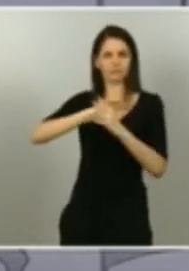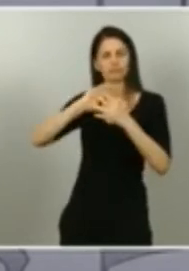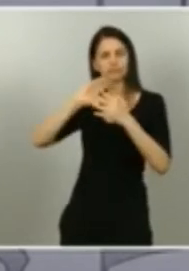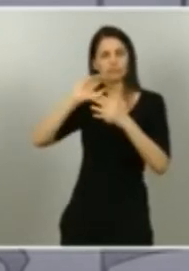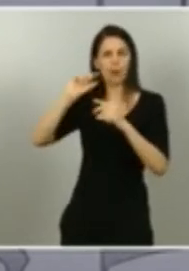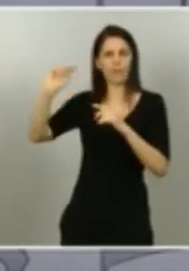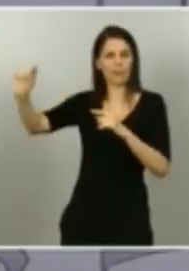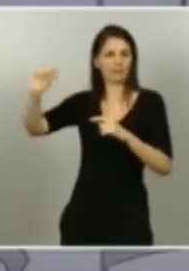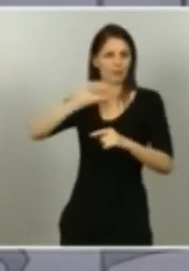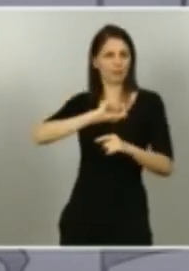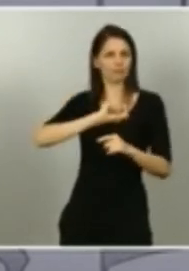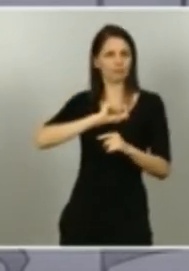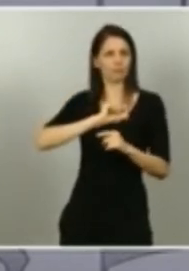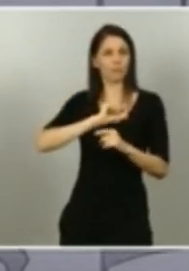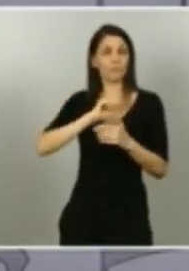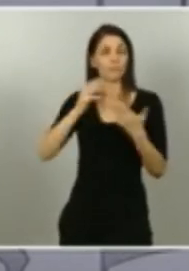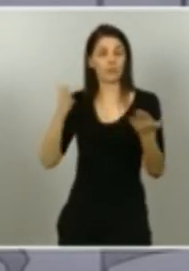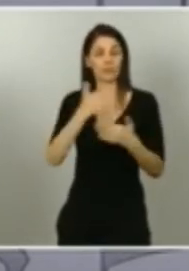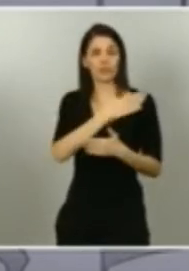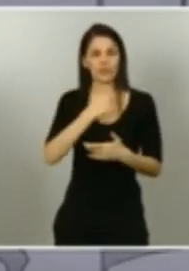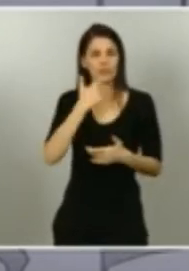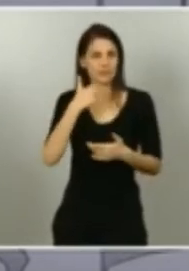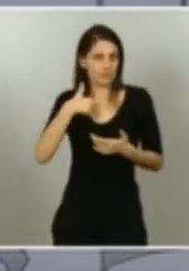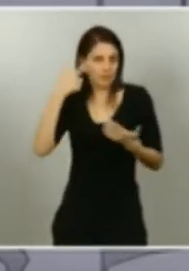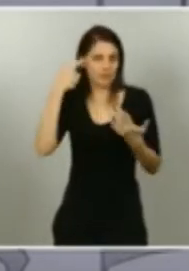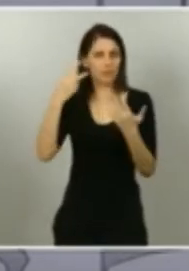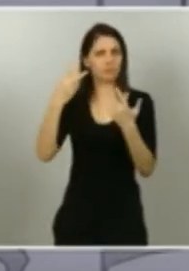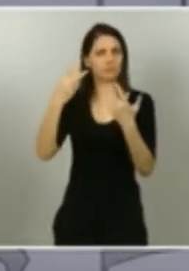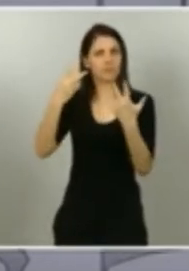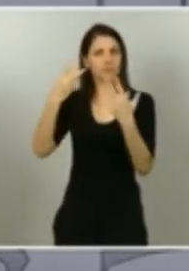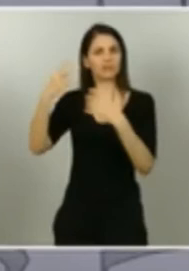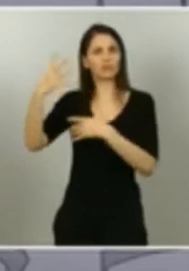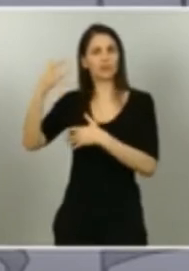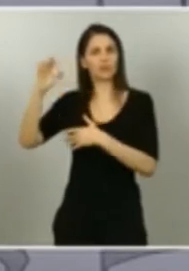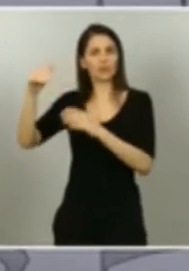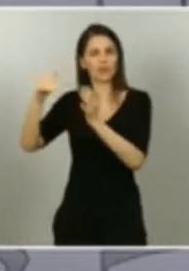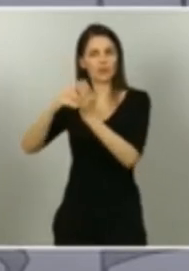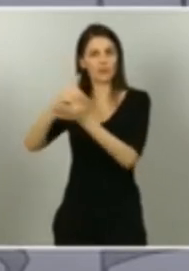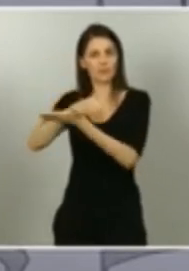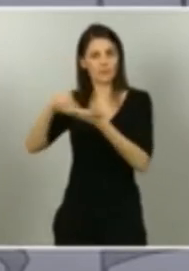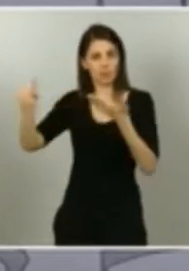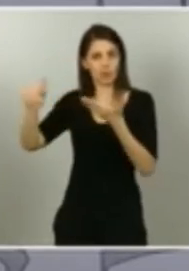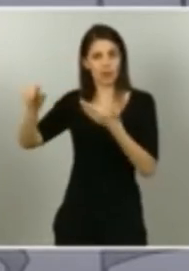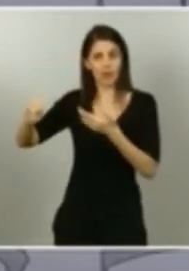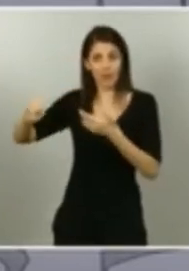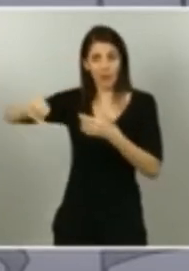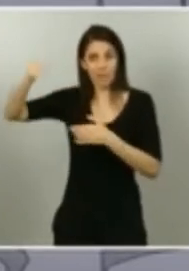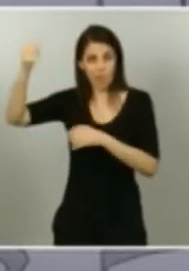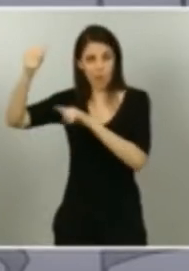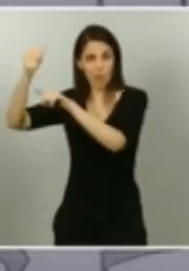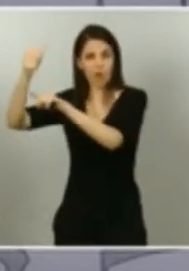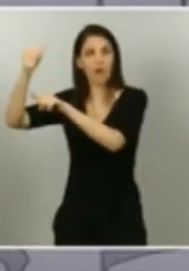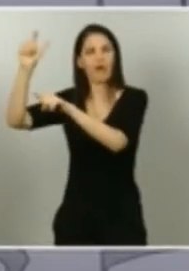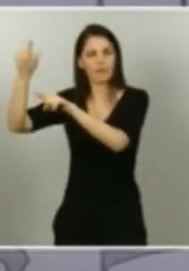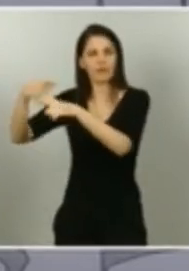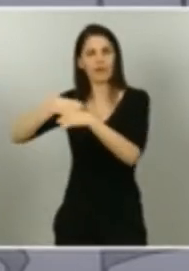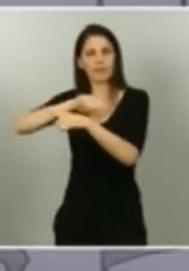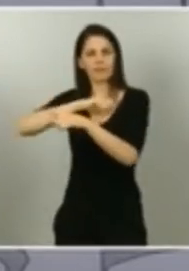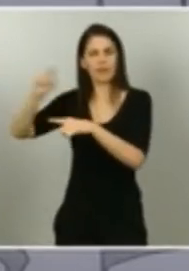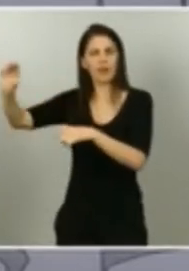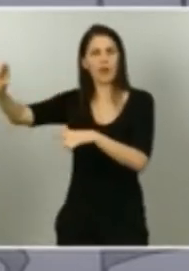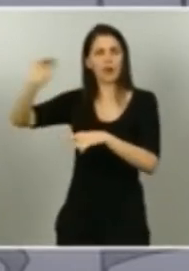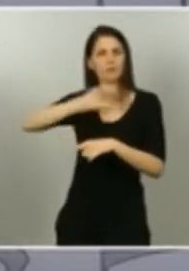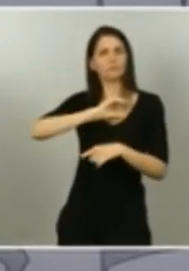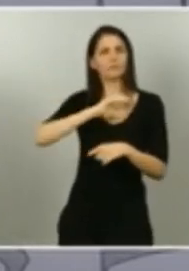llega a buen puerto las negociaciones que estamos a punto de comenzar a nivel europeo, esto supondría para nuestro país